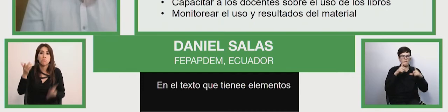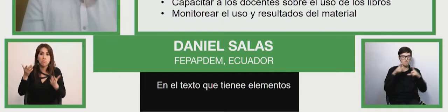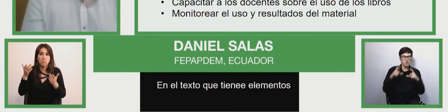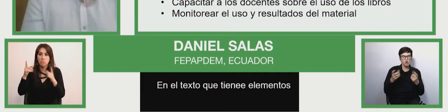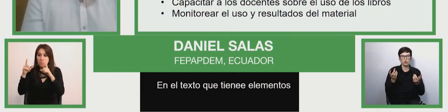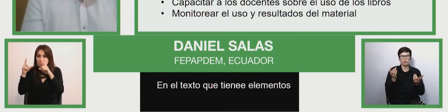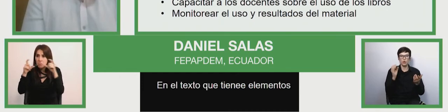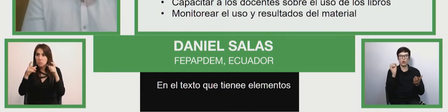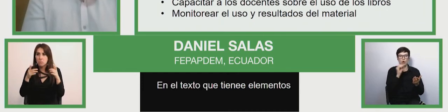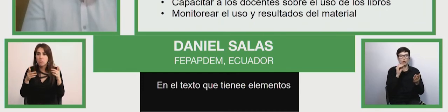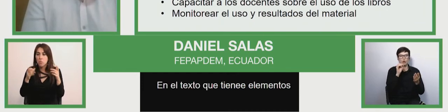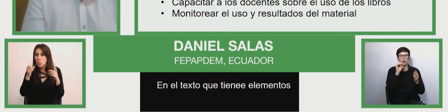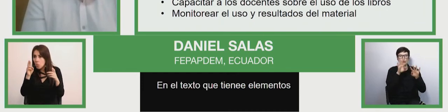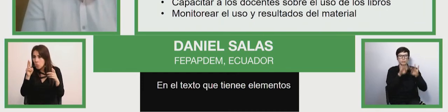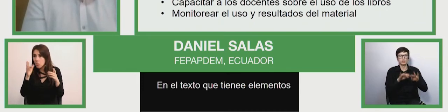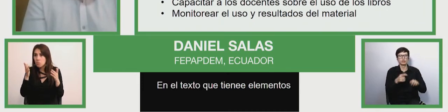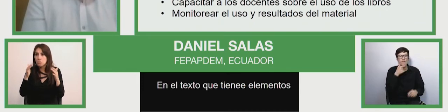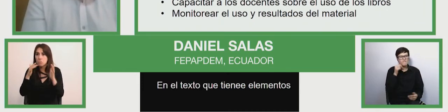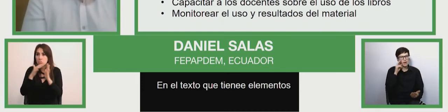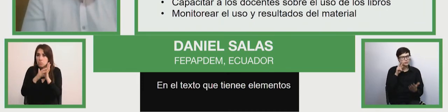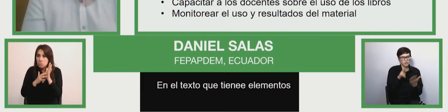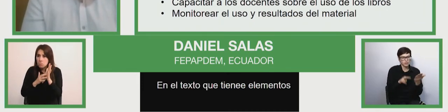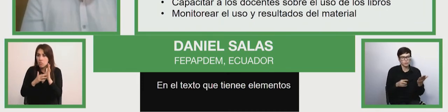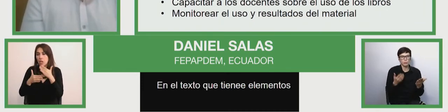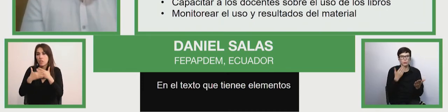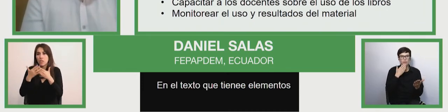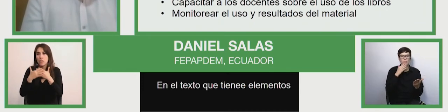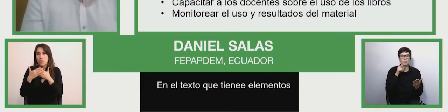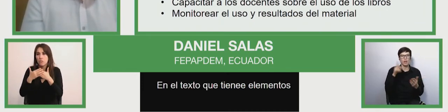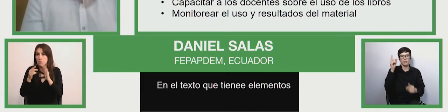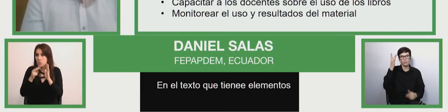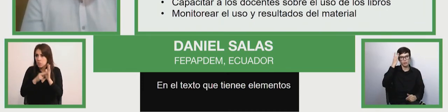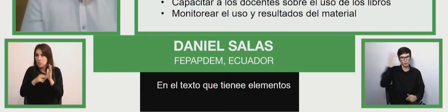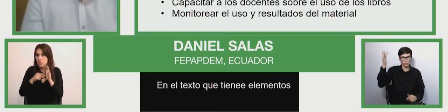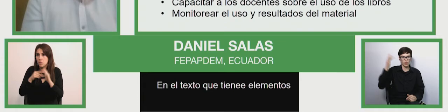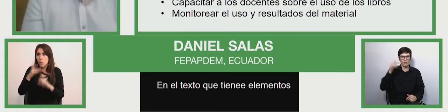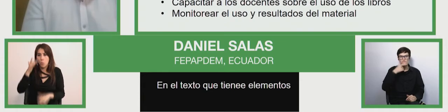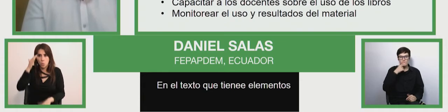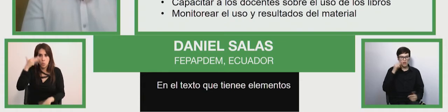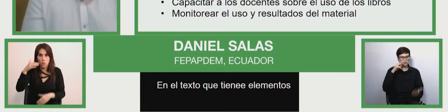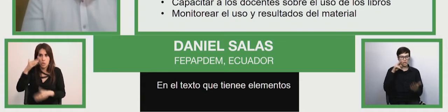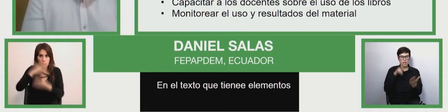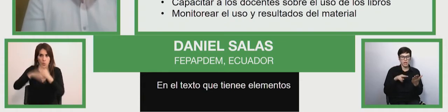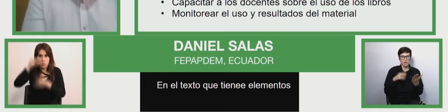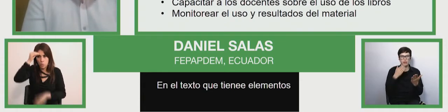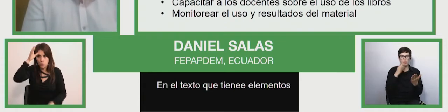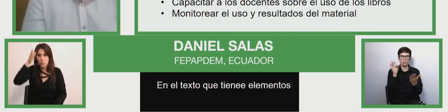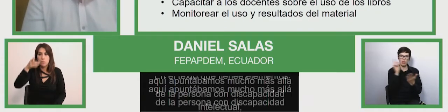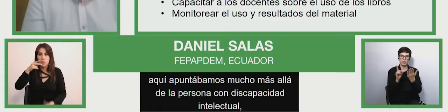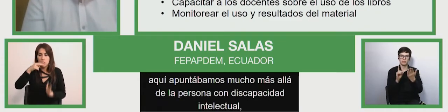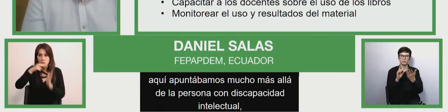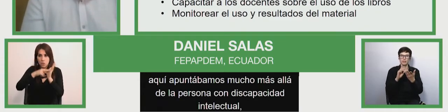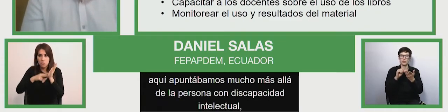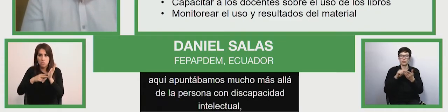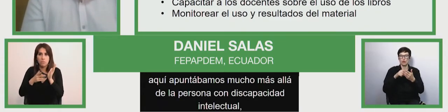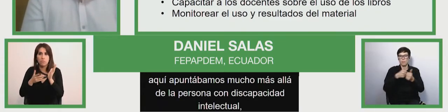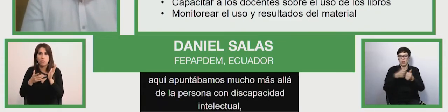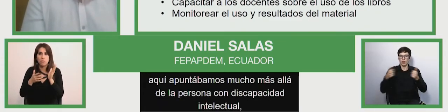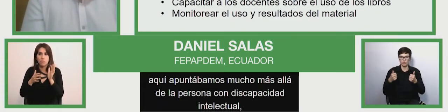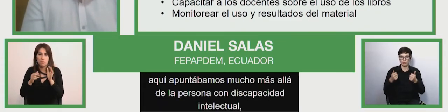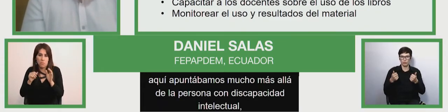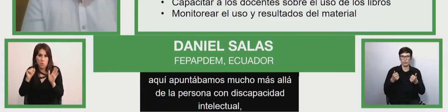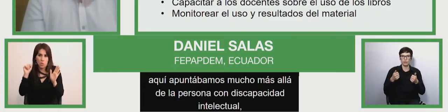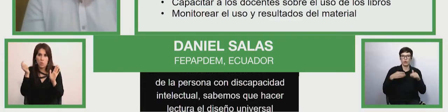apuntábamos mucho más allá de la persona con discapacidad intelectual. Sabemos que la fácil lectura y justamente el diseño universal curricular y estos